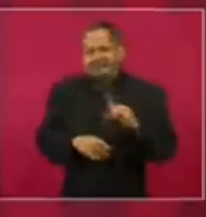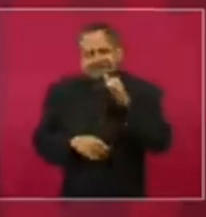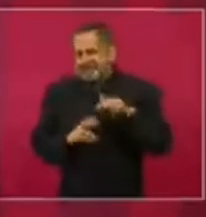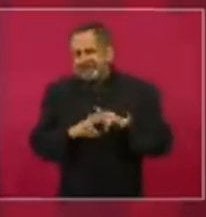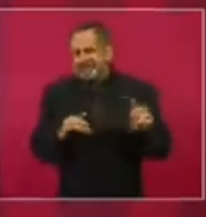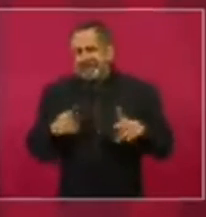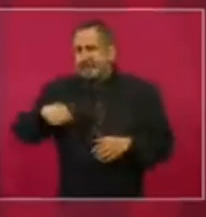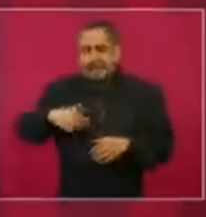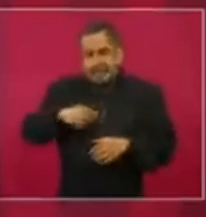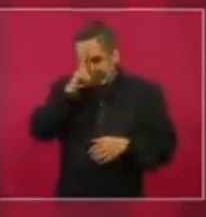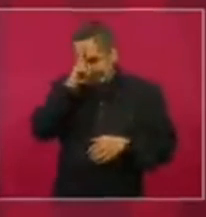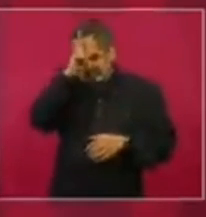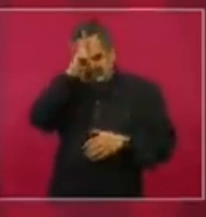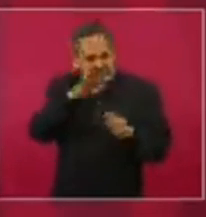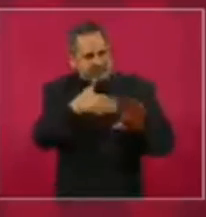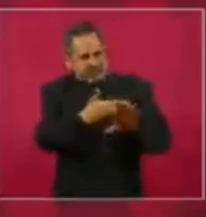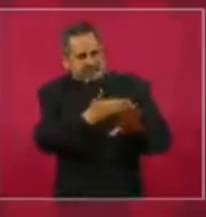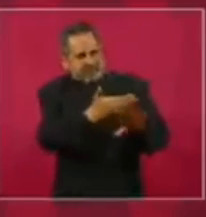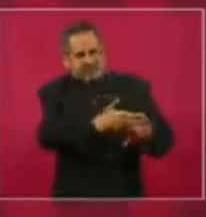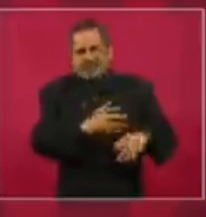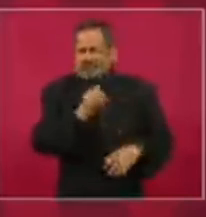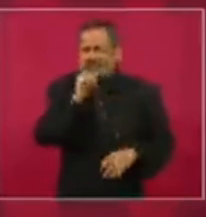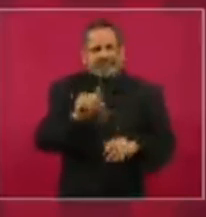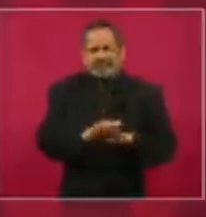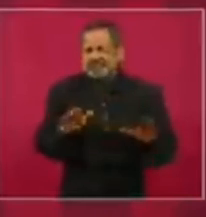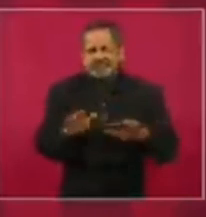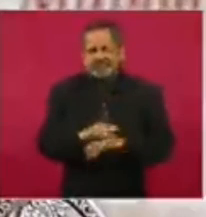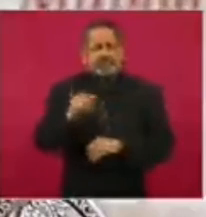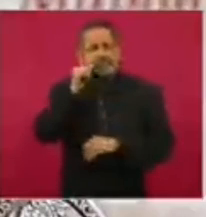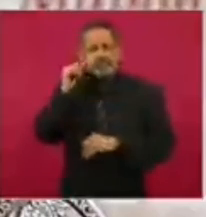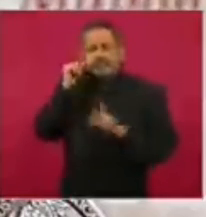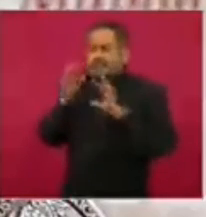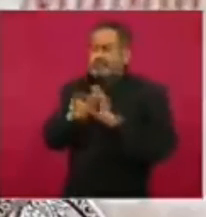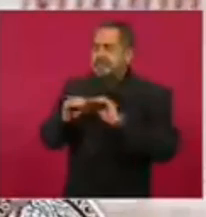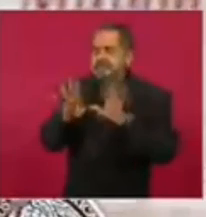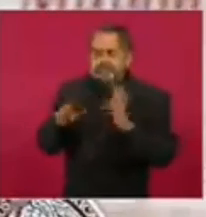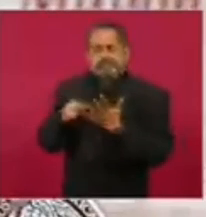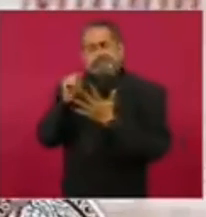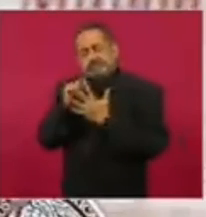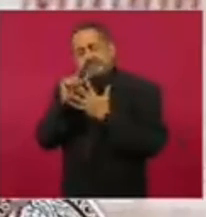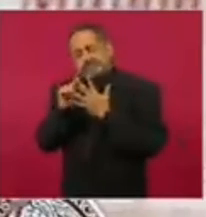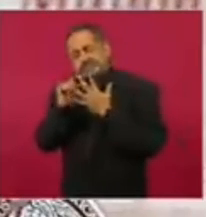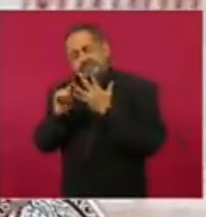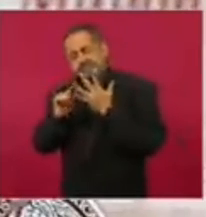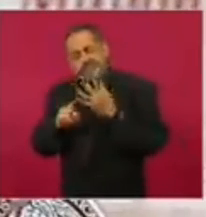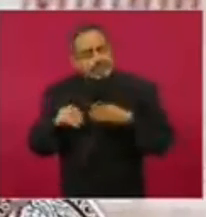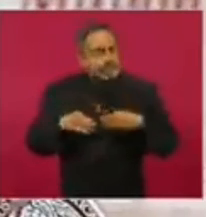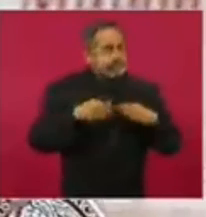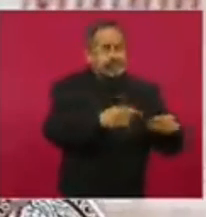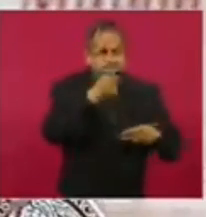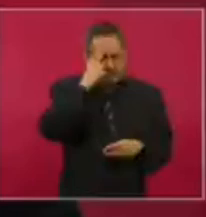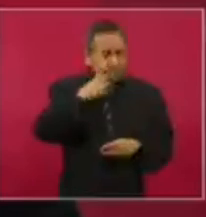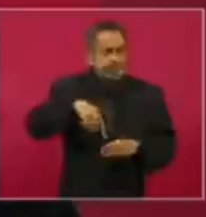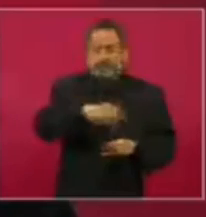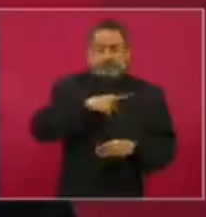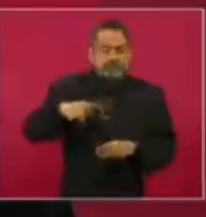ni por parte del gobierno federal. que hay es claridad en nuestros planteamientos. Debe de llevarse a